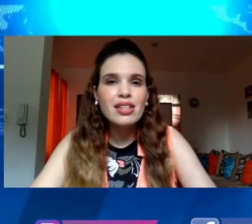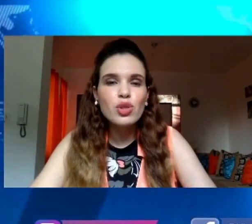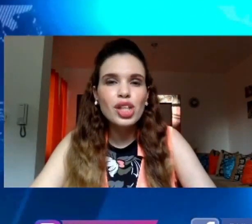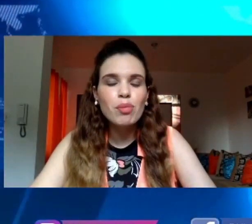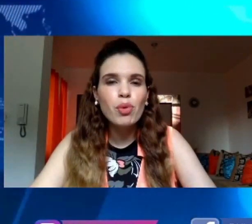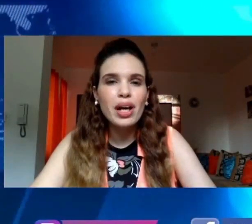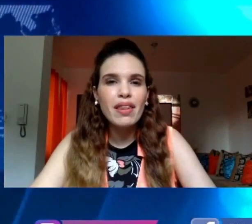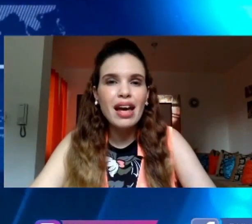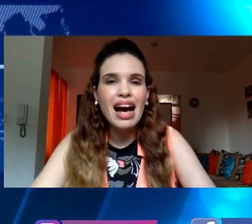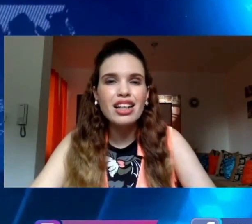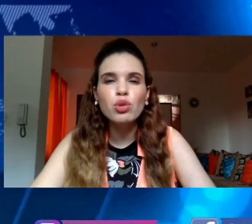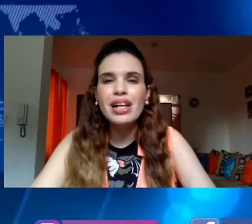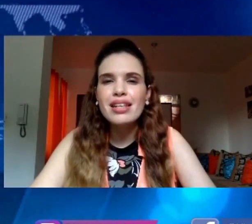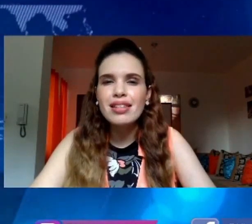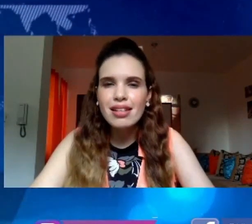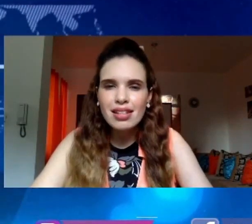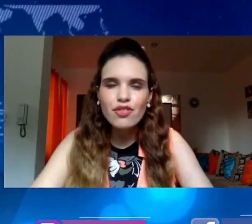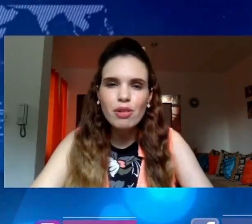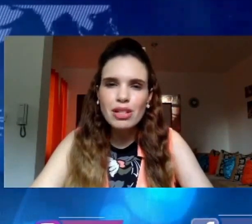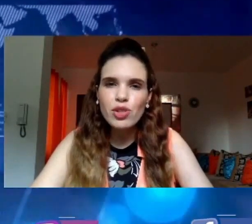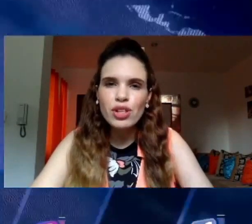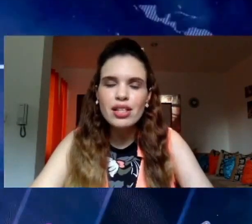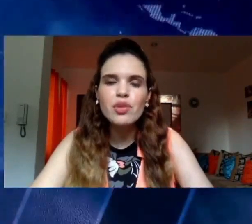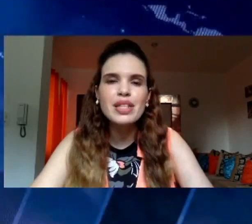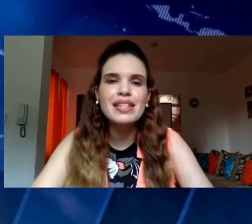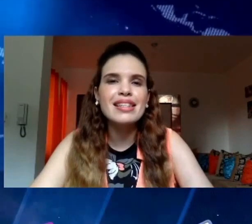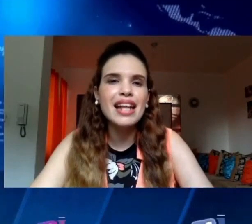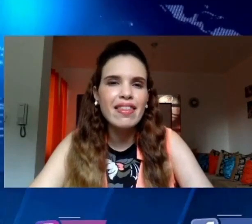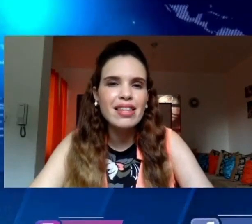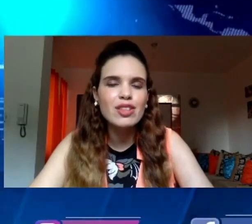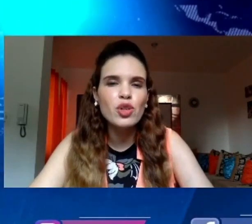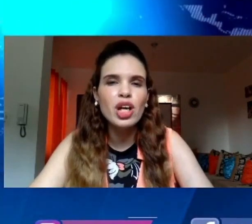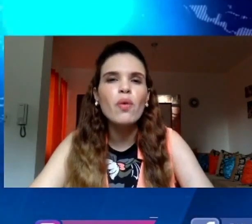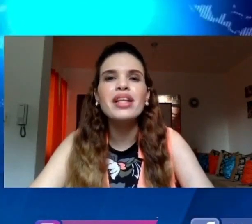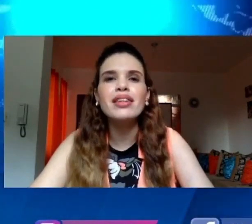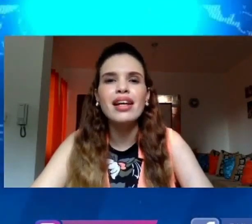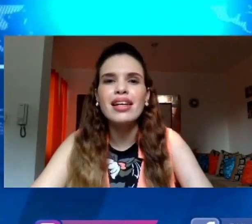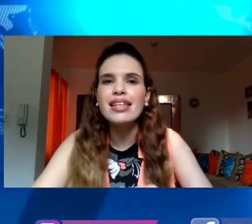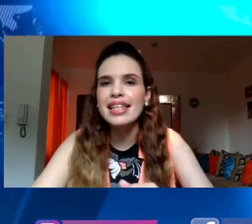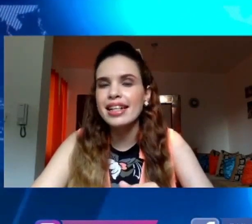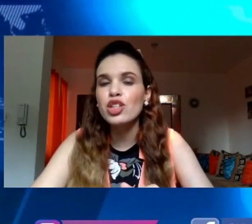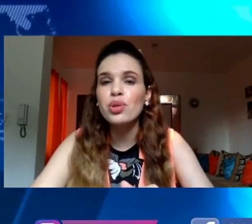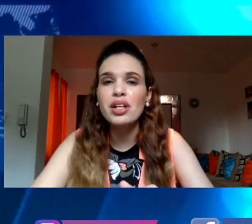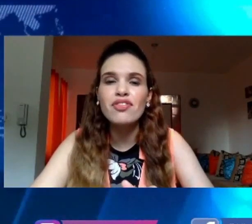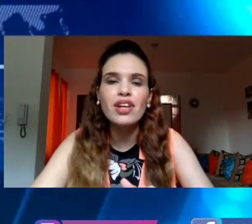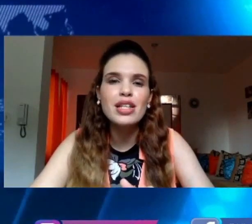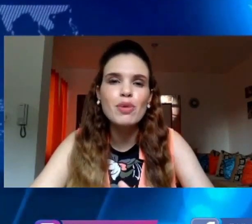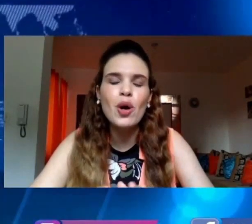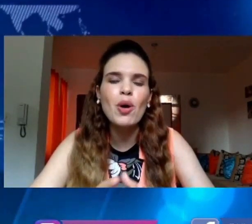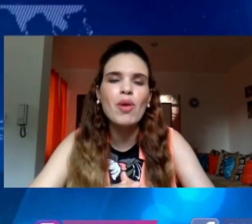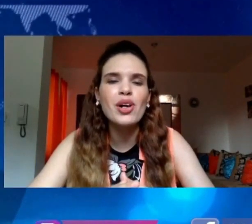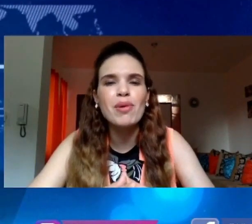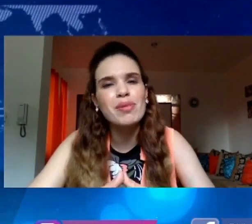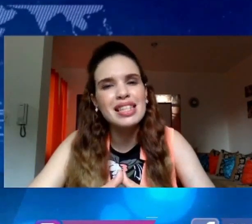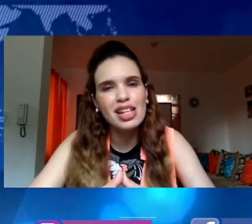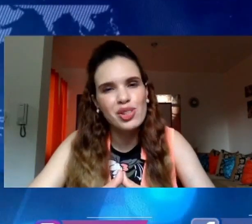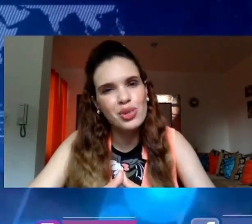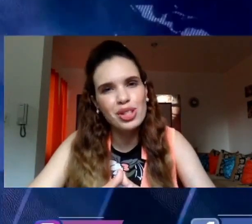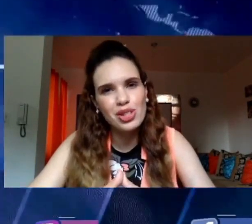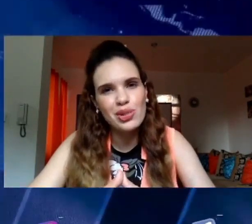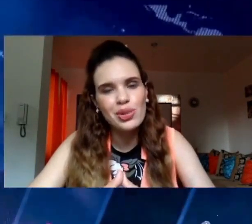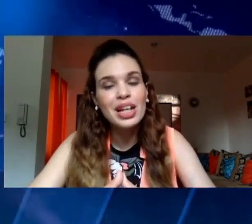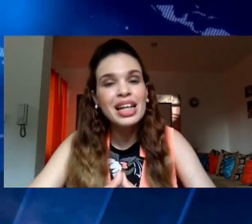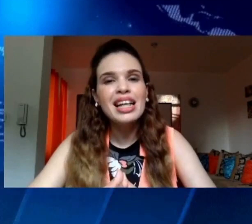recordarles recordarles que usted puede actualizar estas informaciones en nuestras redes nos encuentra en Instagram Twitter y Facebook como arroba